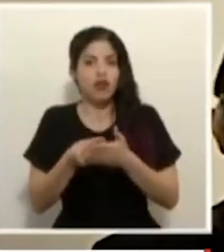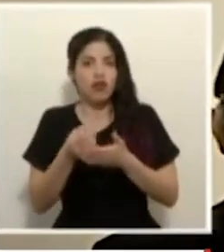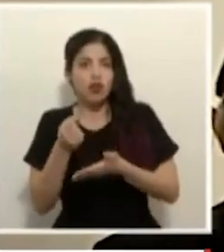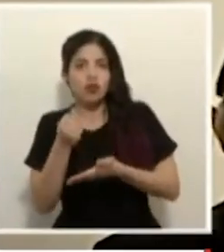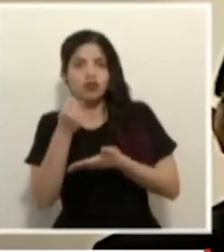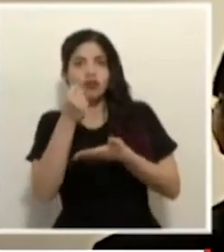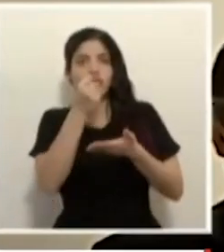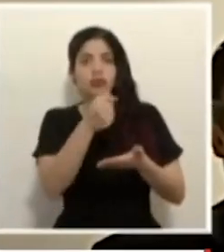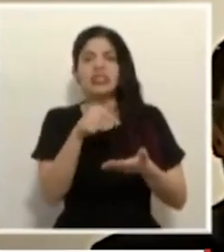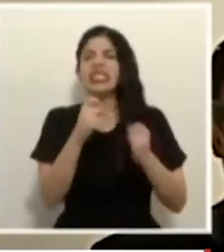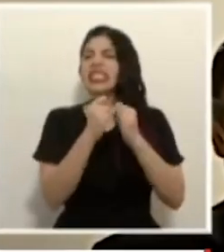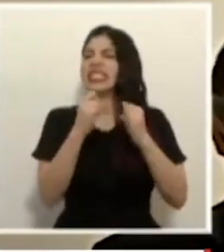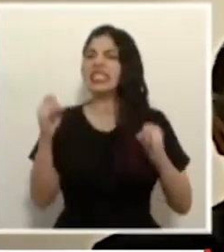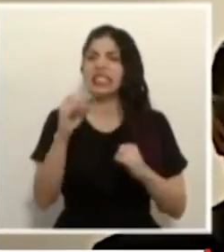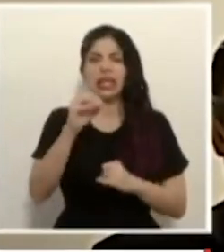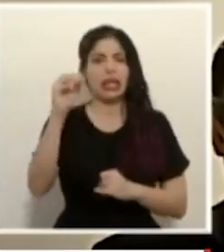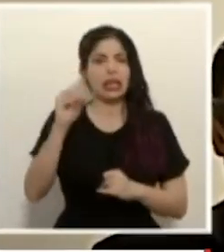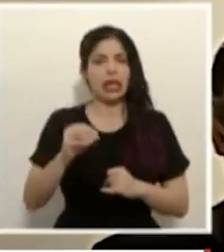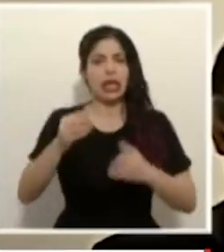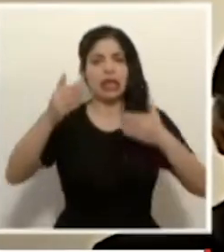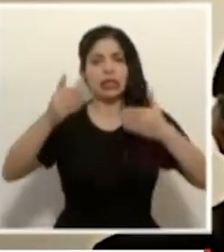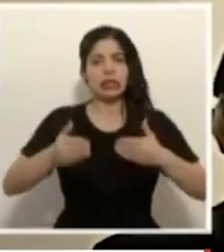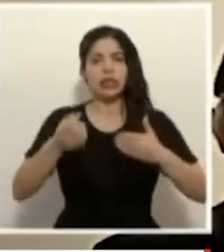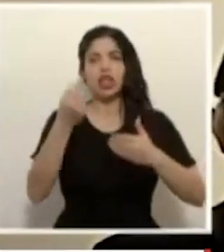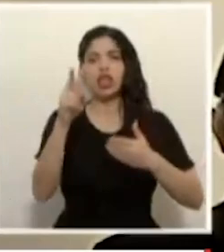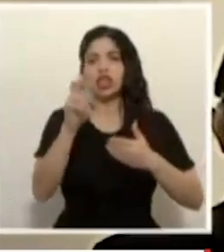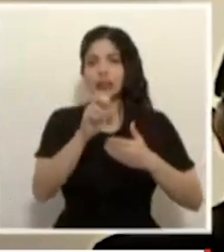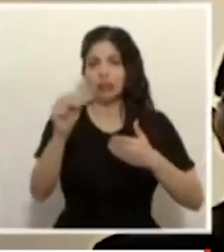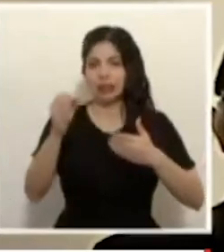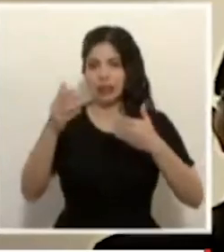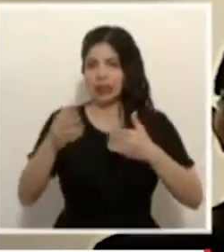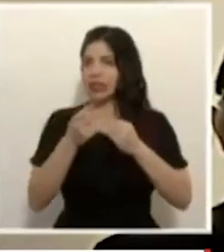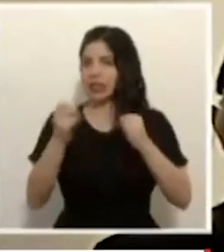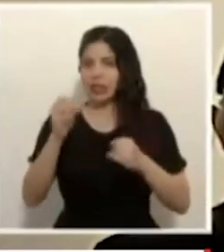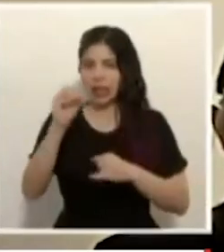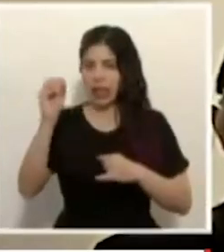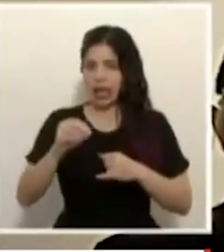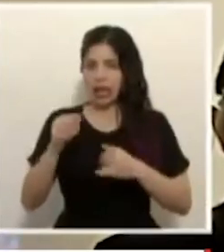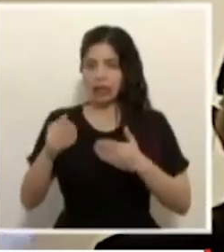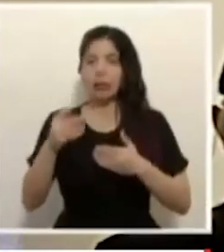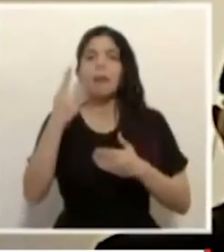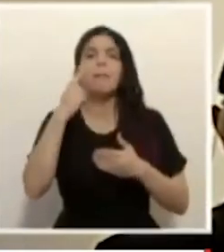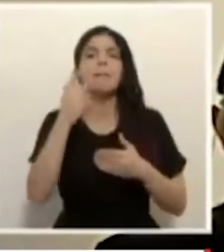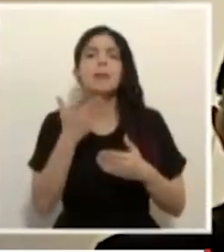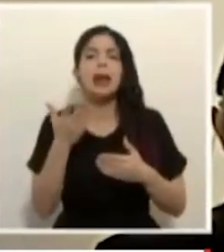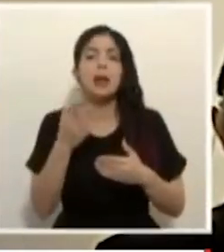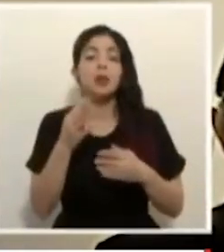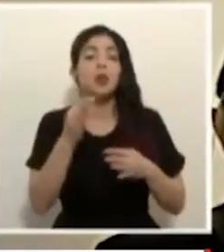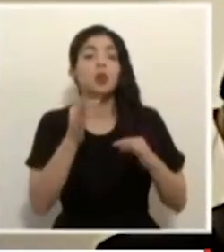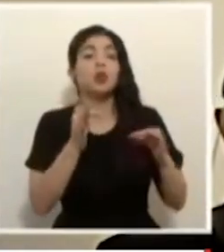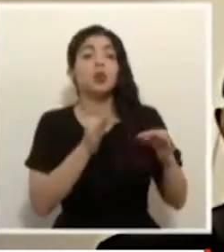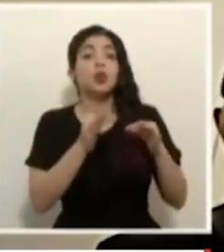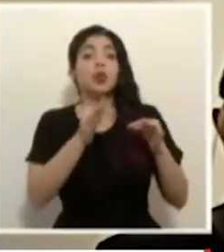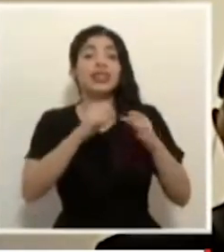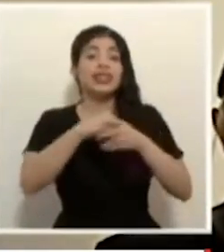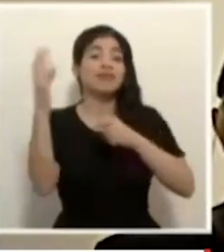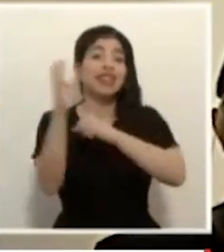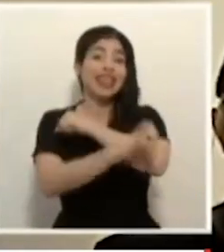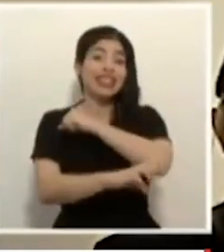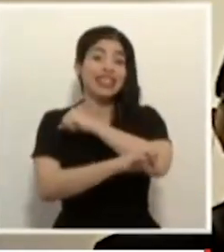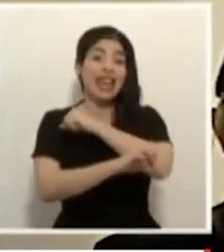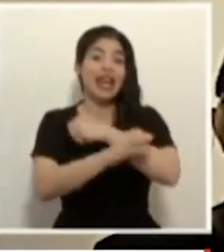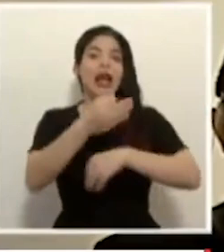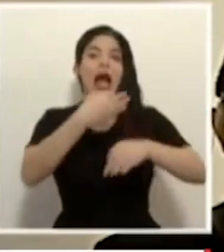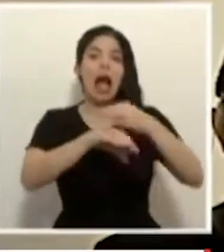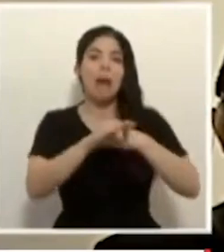con cero intereses hasta 12 meses apostando a la sustitución de turistas extranjeros por turistas